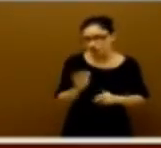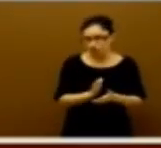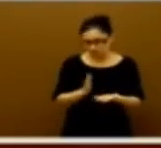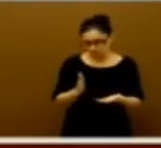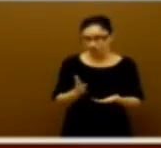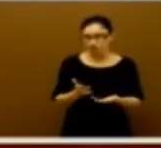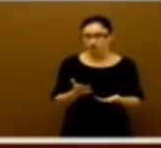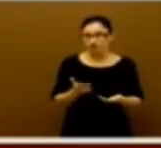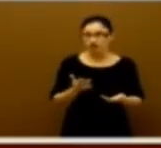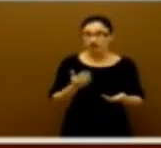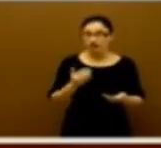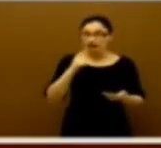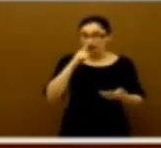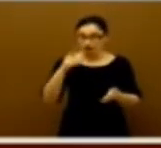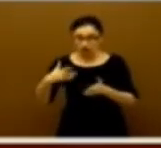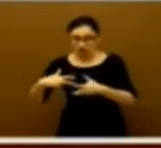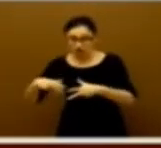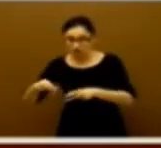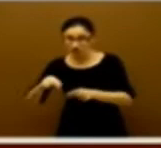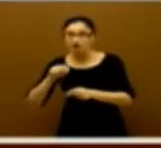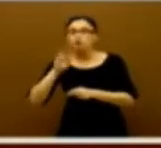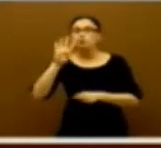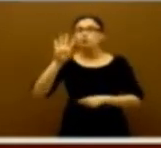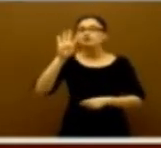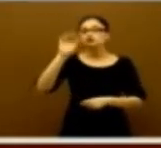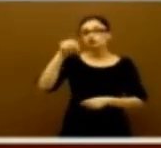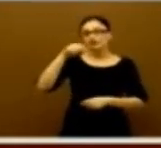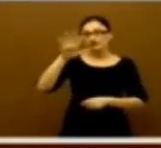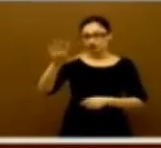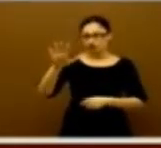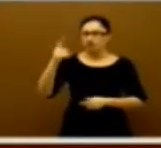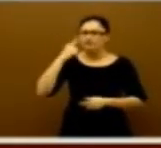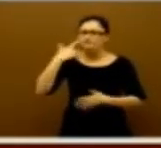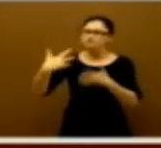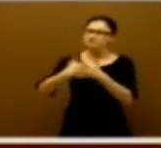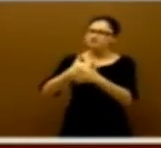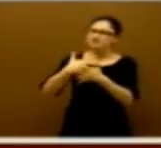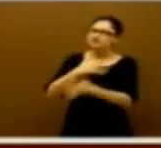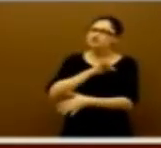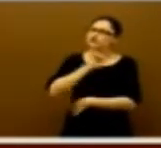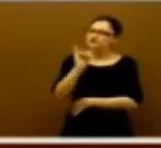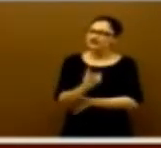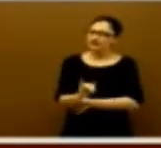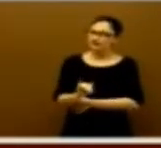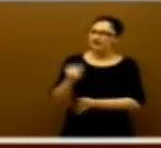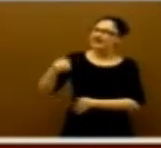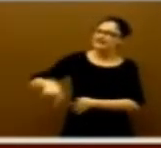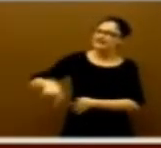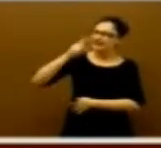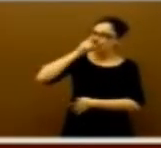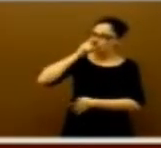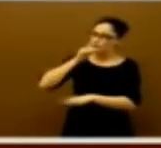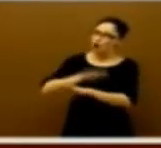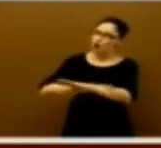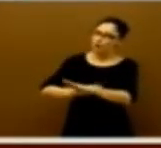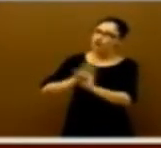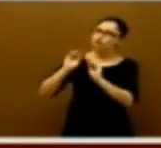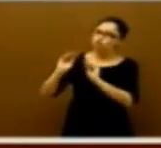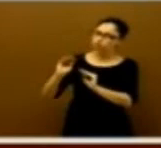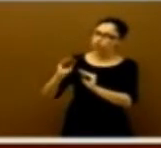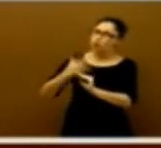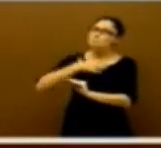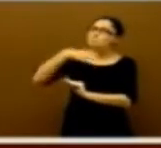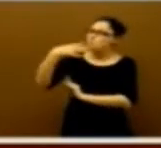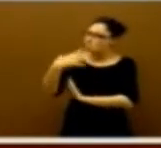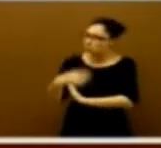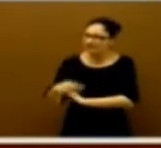Que al final de año llegó al 4,5. ¿Me puede usted explicar, señor Fernández, por qué este año su Gobierno va a ser capaz de mantener el